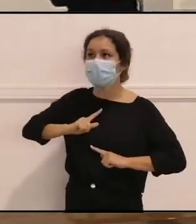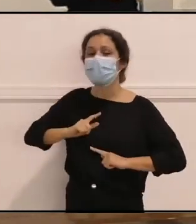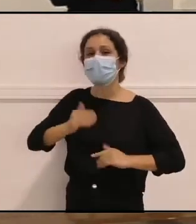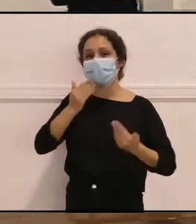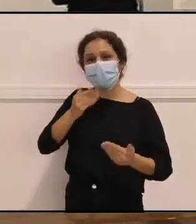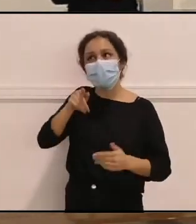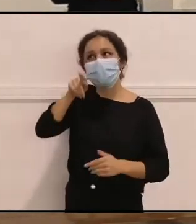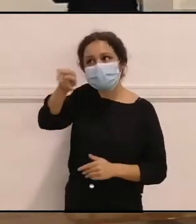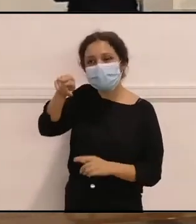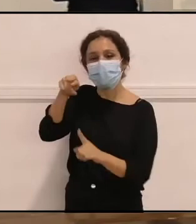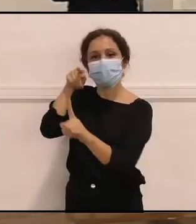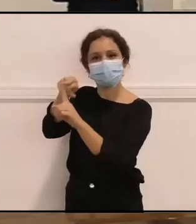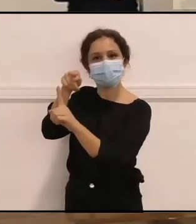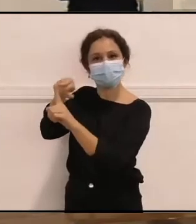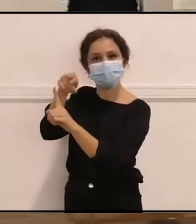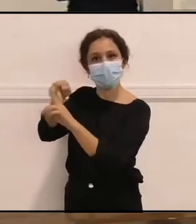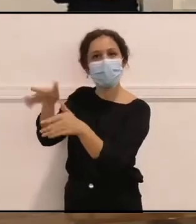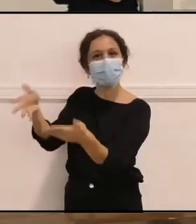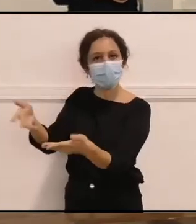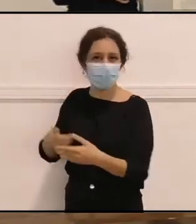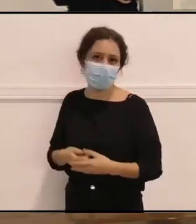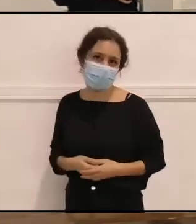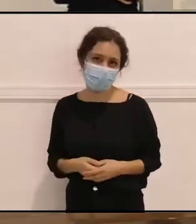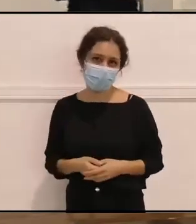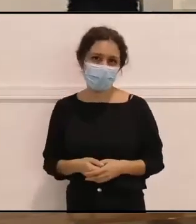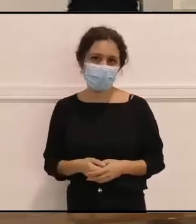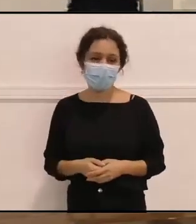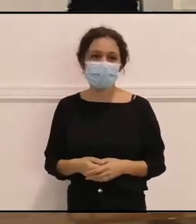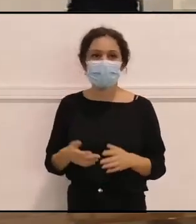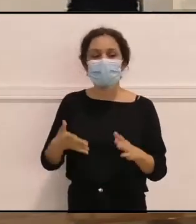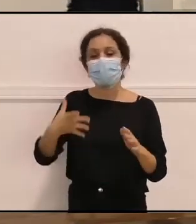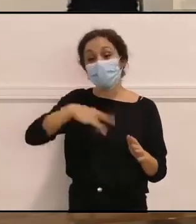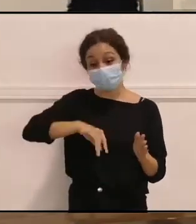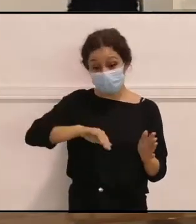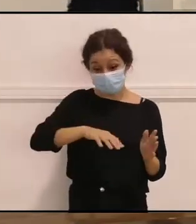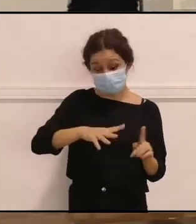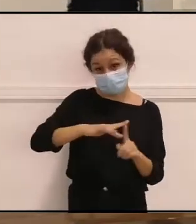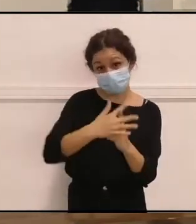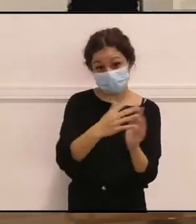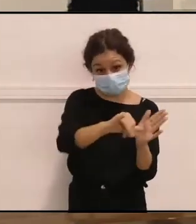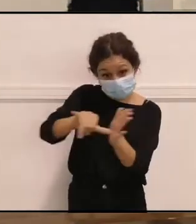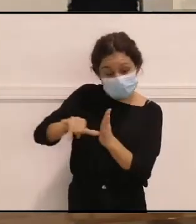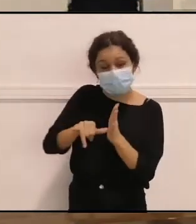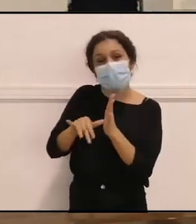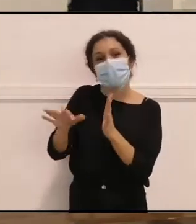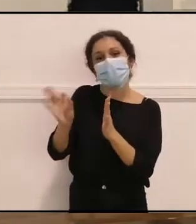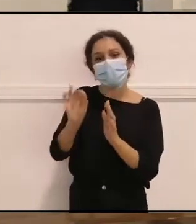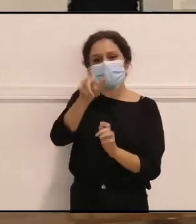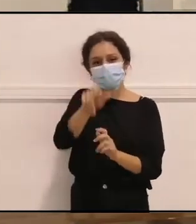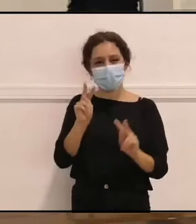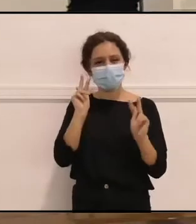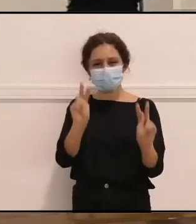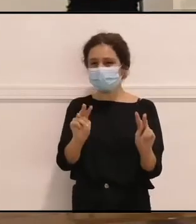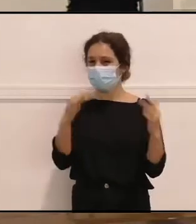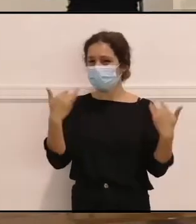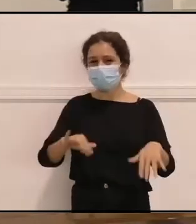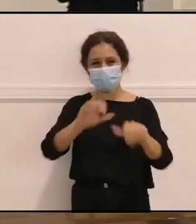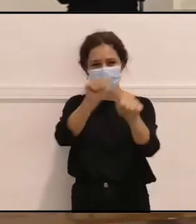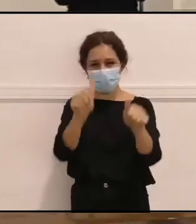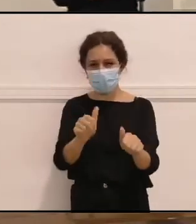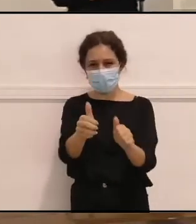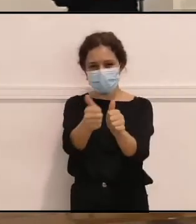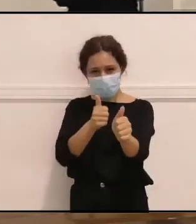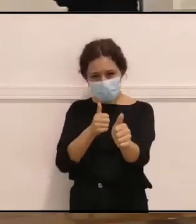¿no? ¿Algún tipo de referente, tanto de entorno cercano como alguien que ustedes hayan visto, que haya sido como un modelo,